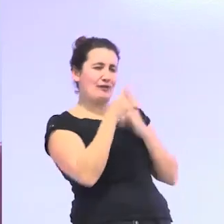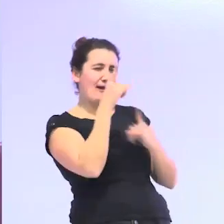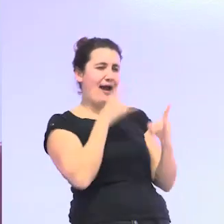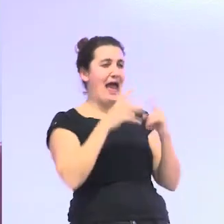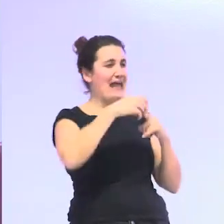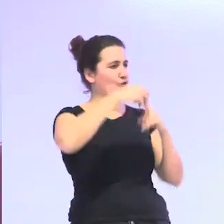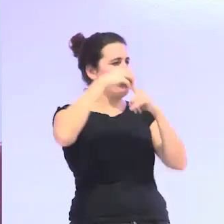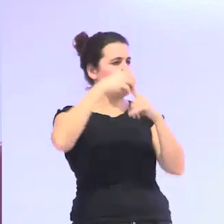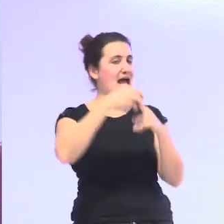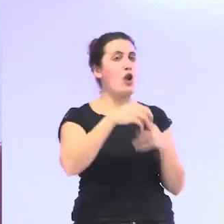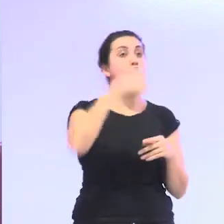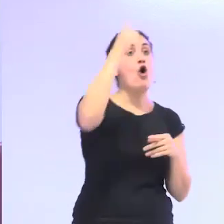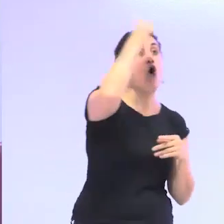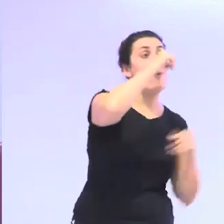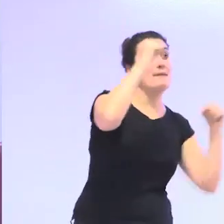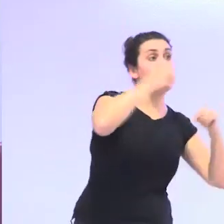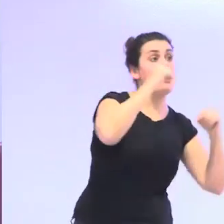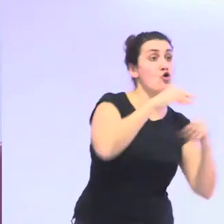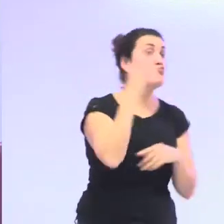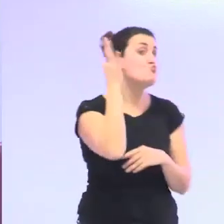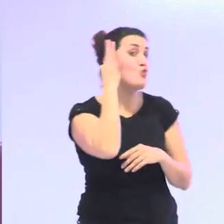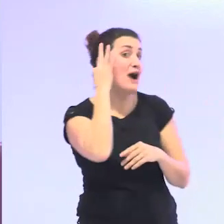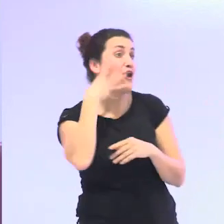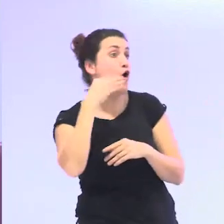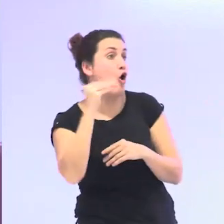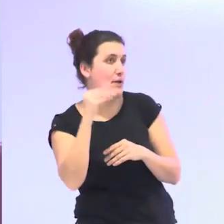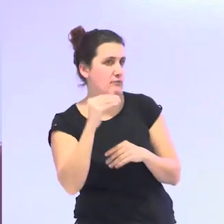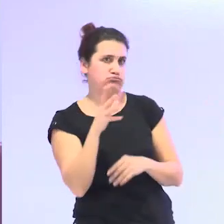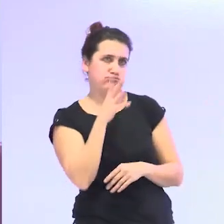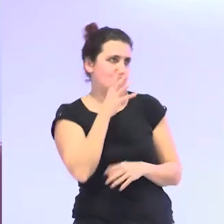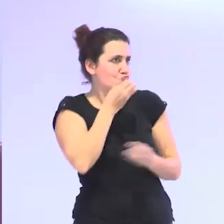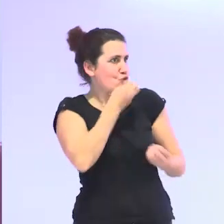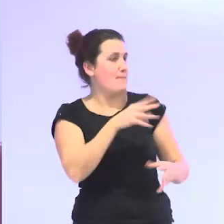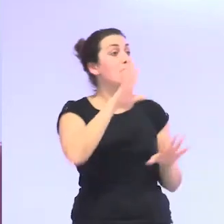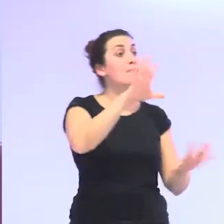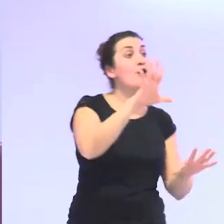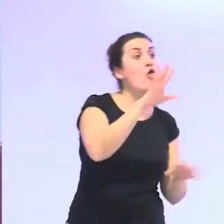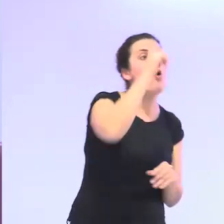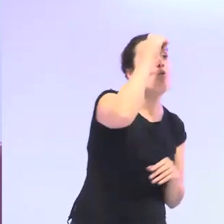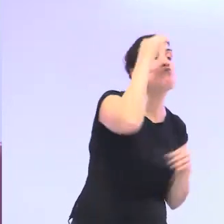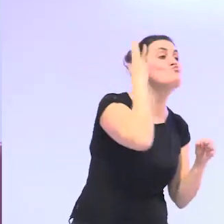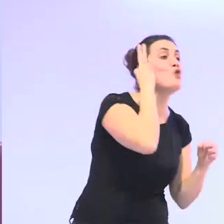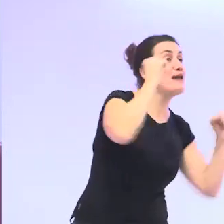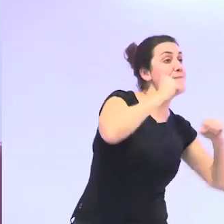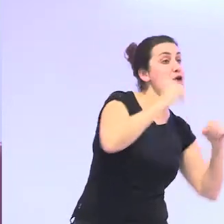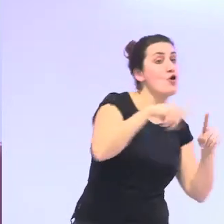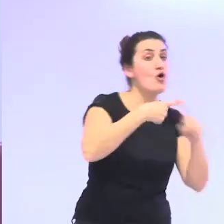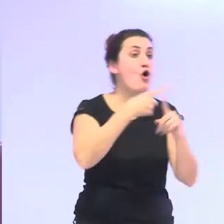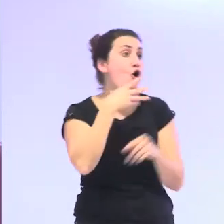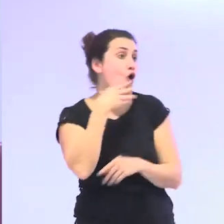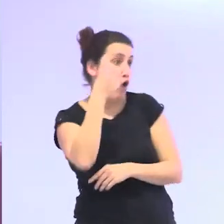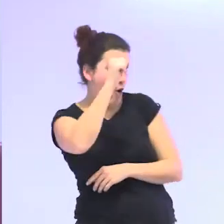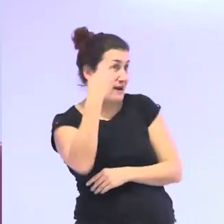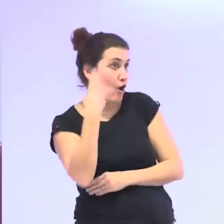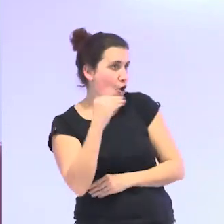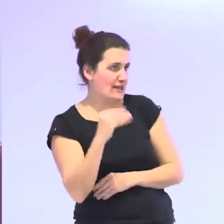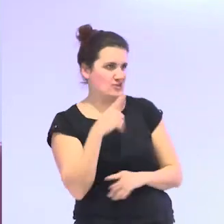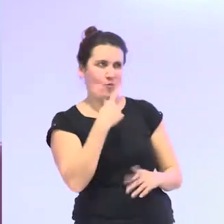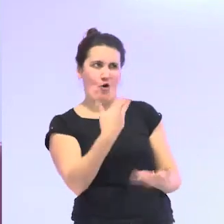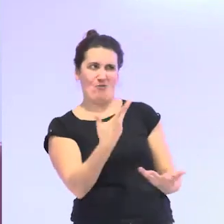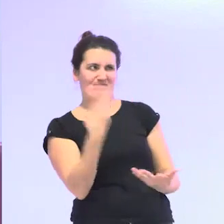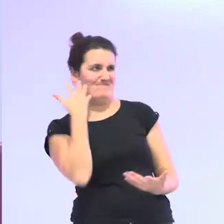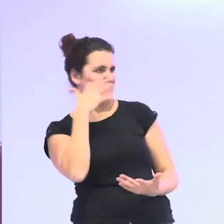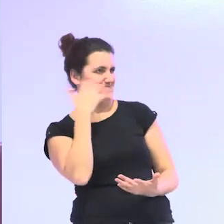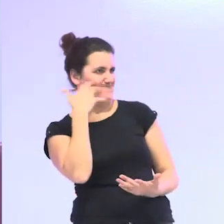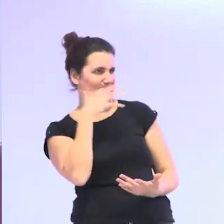un hombre mayor con una mujer joven pero una mujer mayor con un hombre joven eso es como ridículo como enfermizo como decían